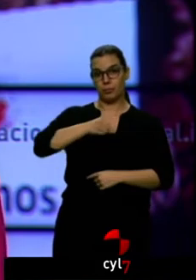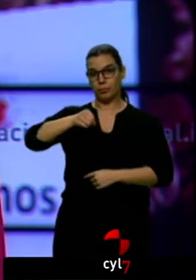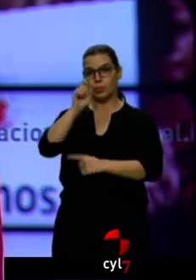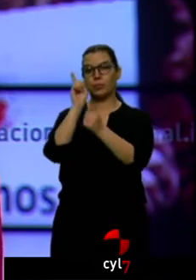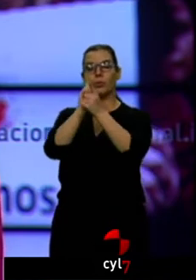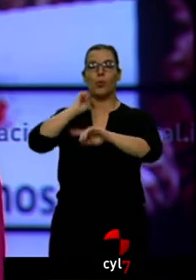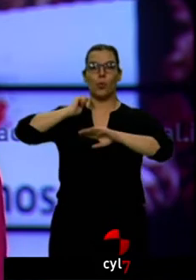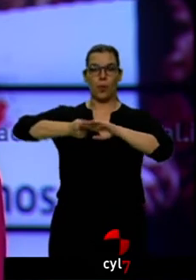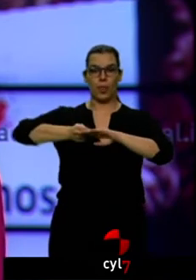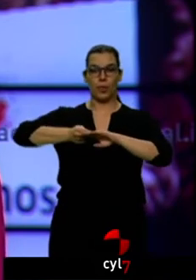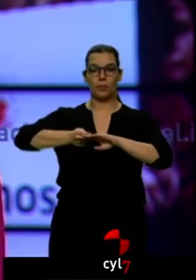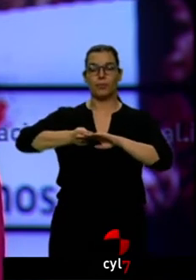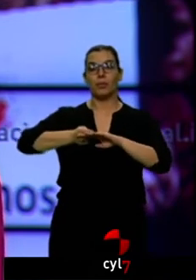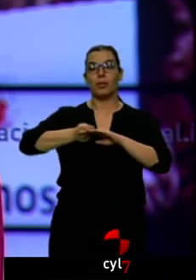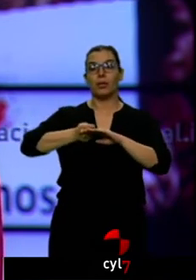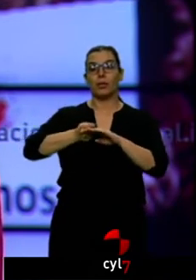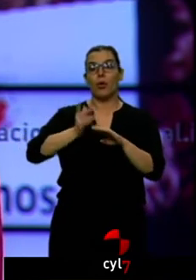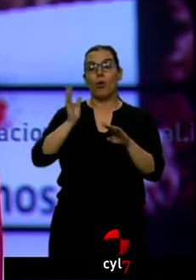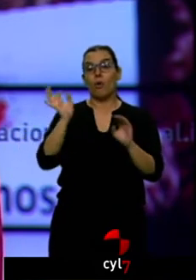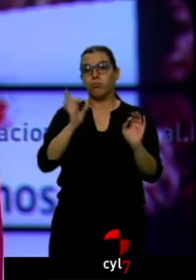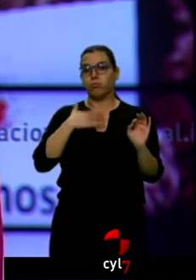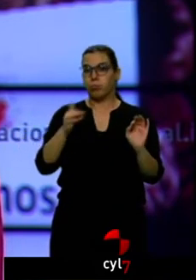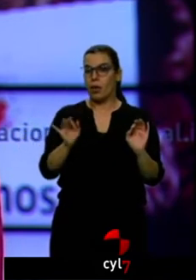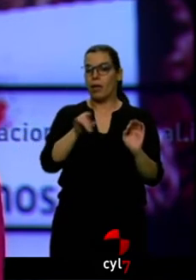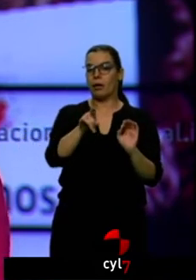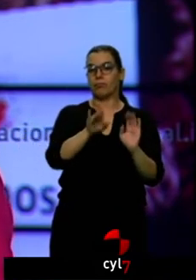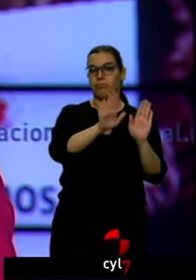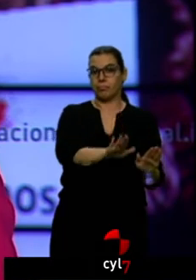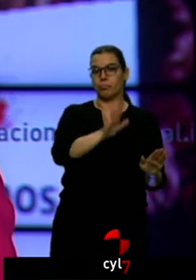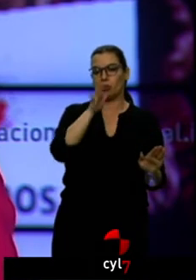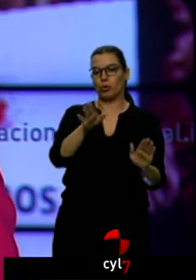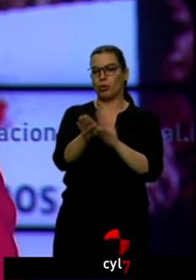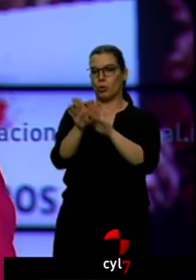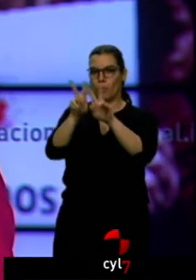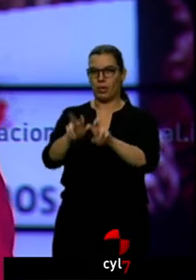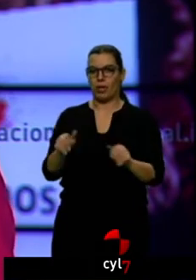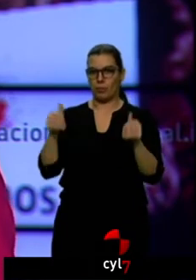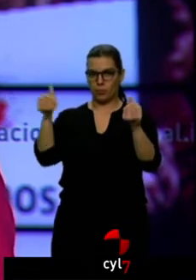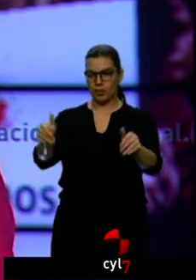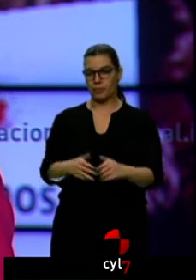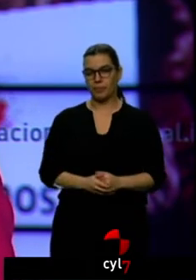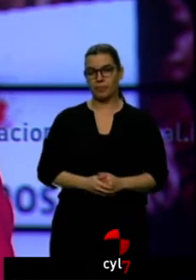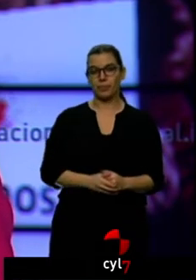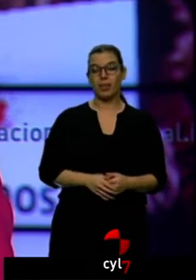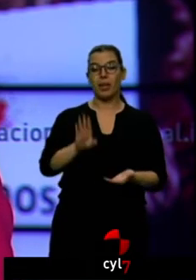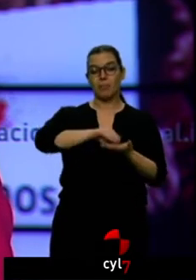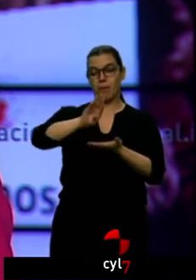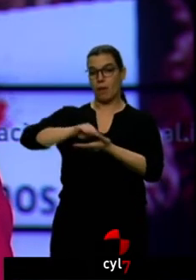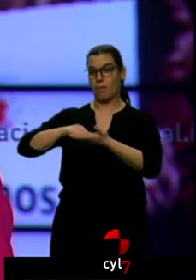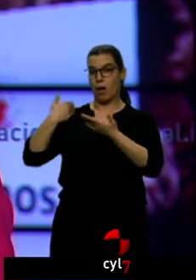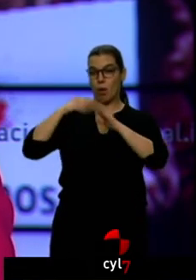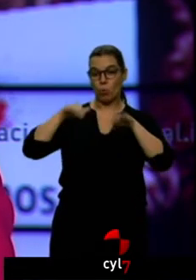disposición judicial, a no ser que se amplíe el plazo para continuar la investigación. Las últimas pistas que han recabado las